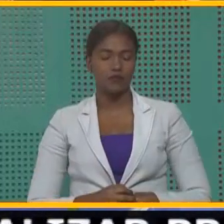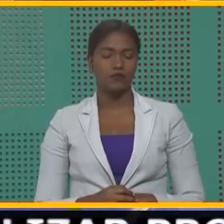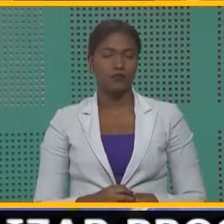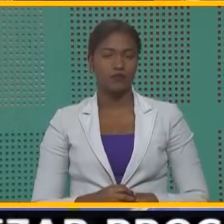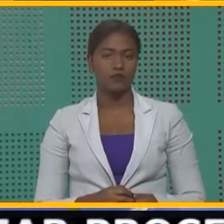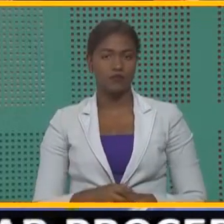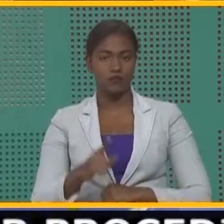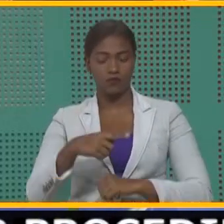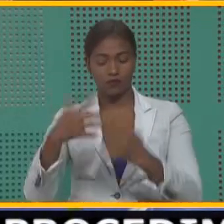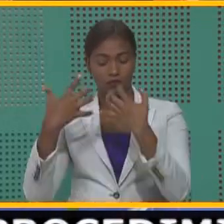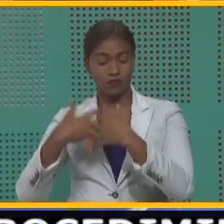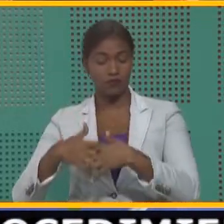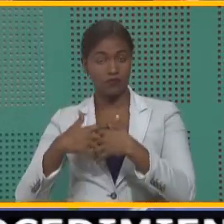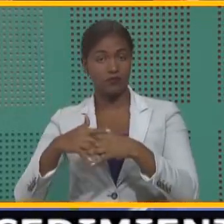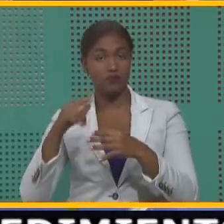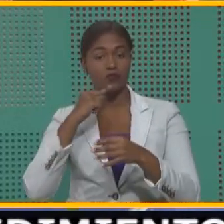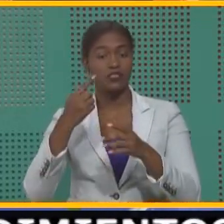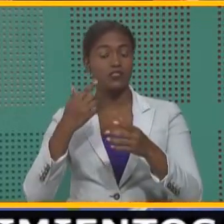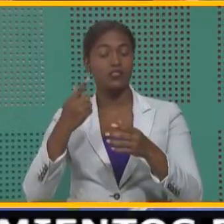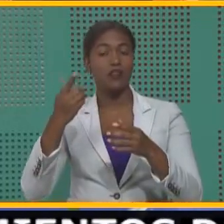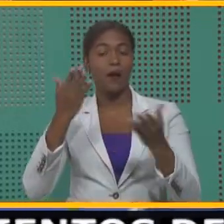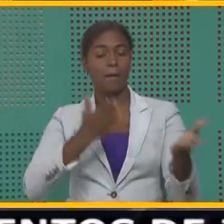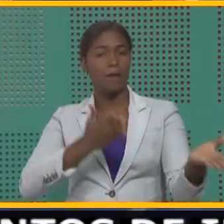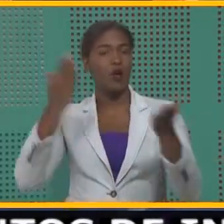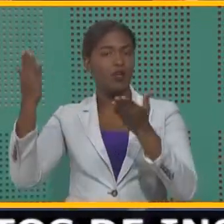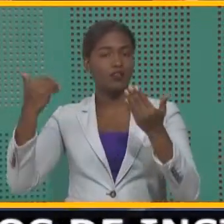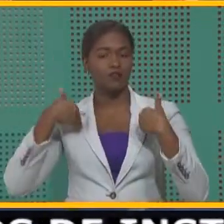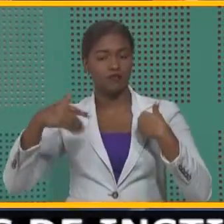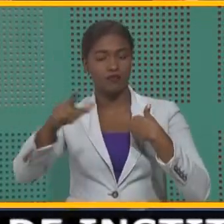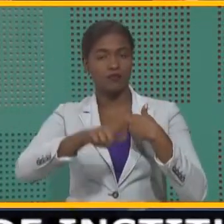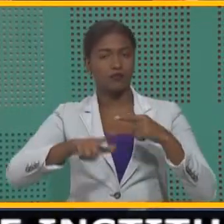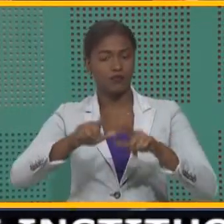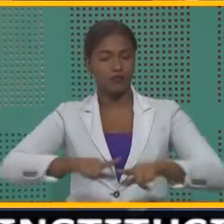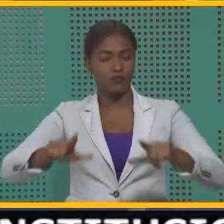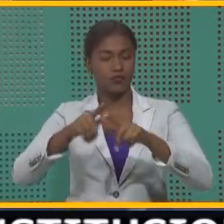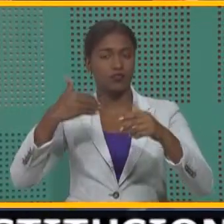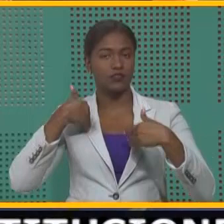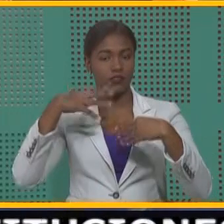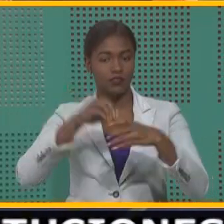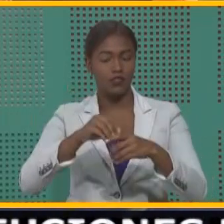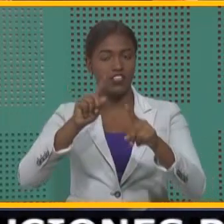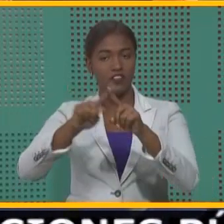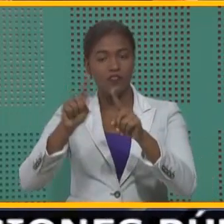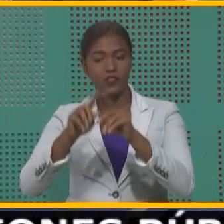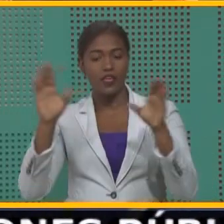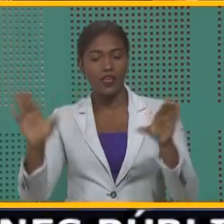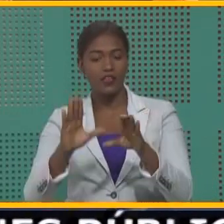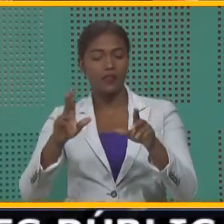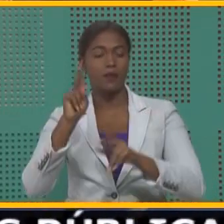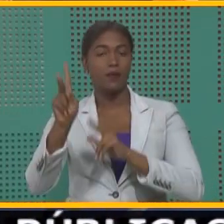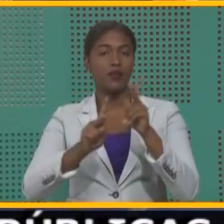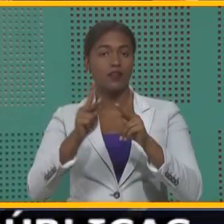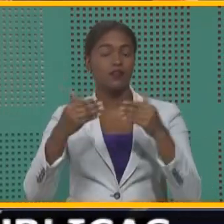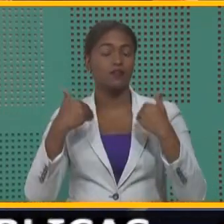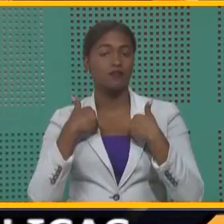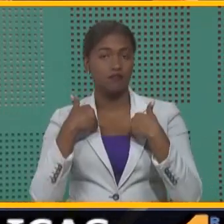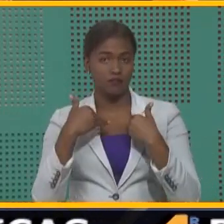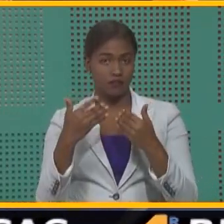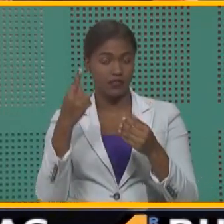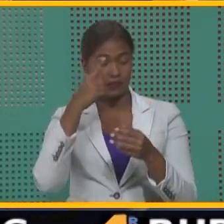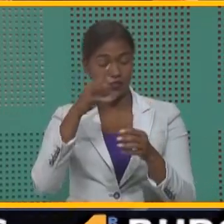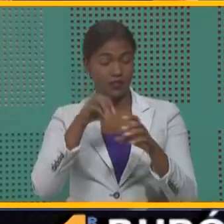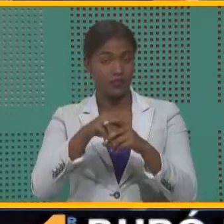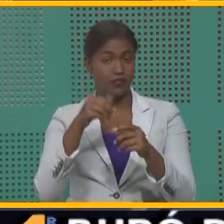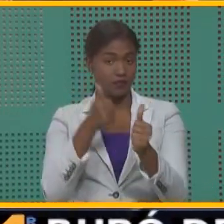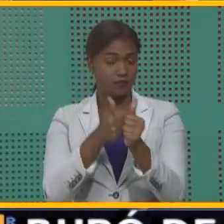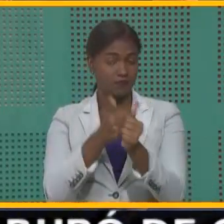empresas que nos importan están en los lugares que indica la ley. Fuera del rango de acción de personas, fuera del